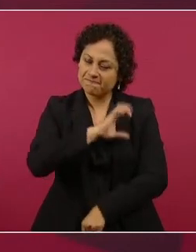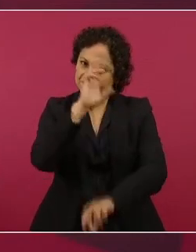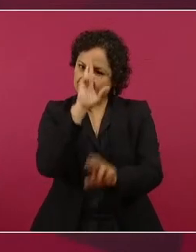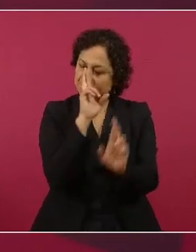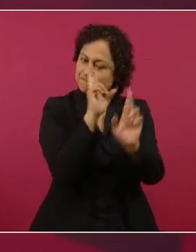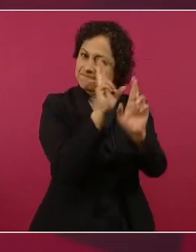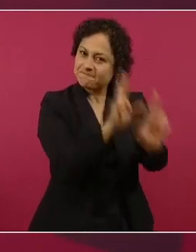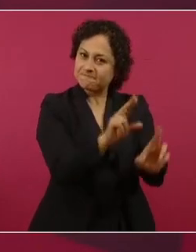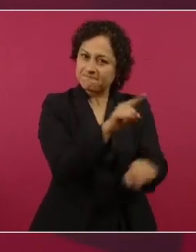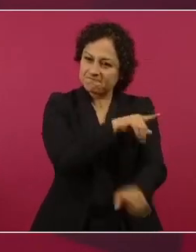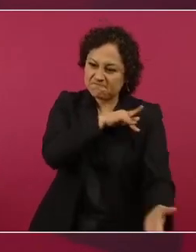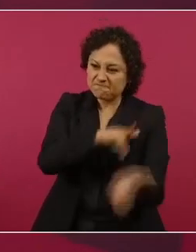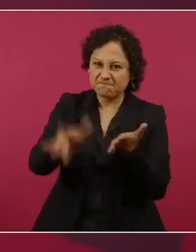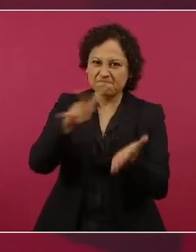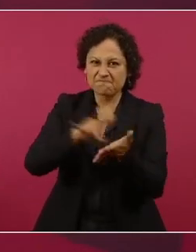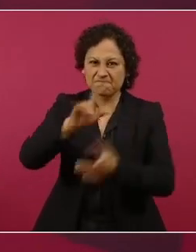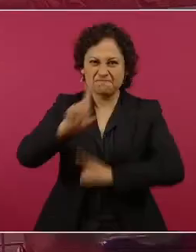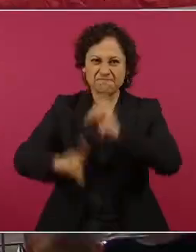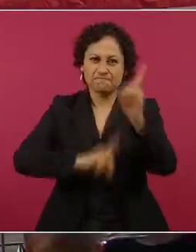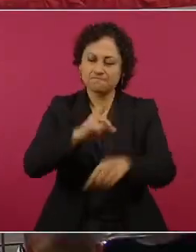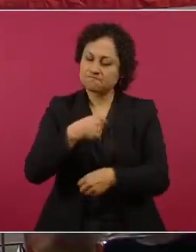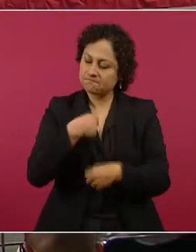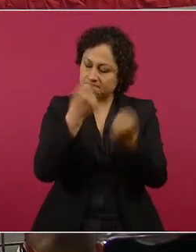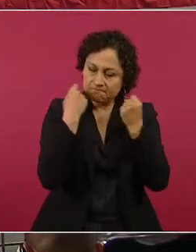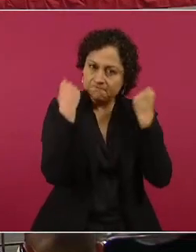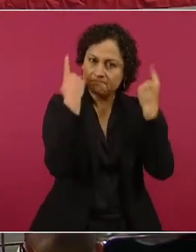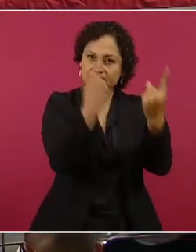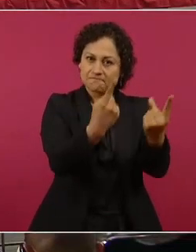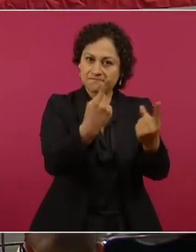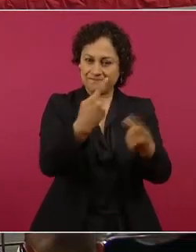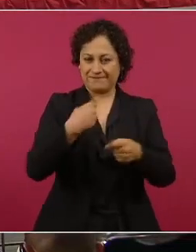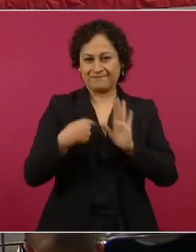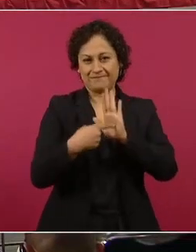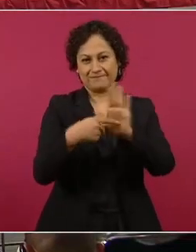quisiera presentar un pequeño video que explique un poquito de lo que hablé. Gracias.